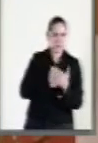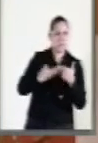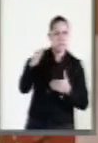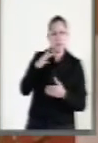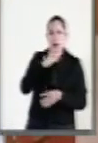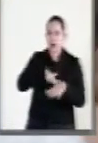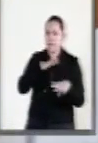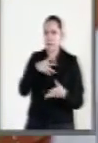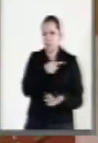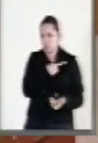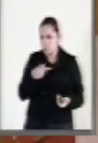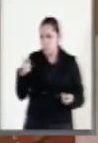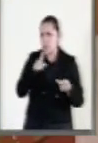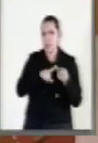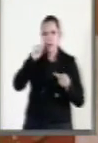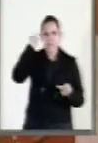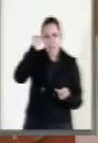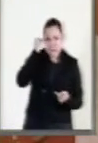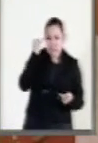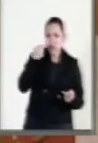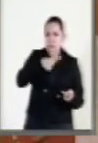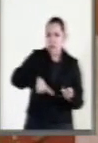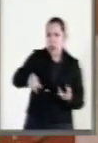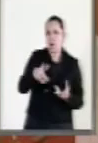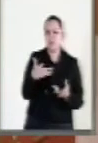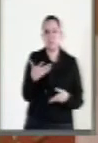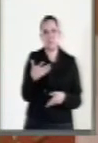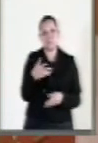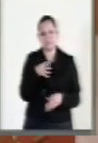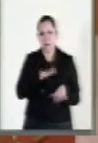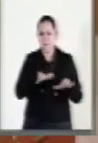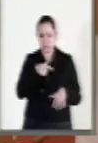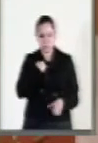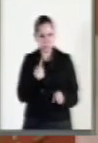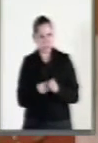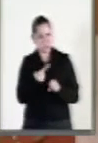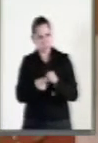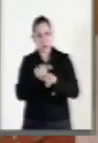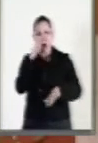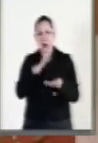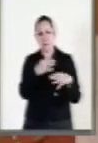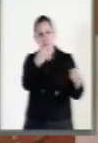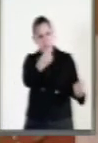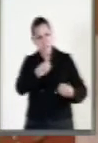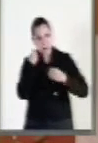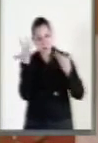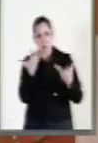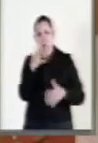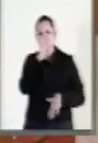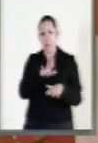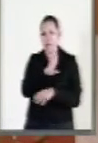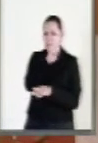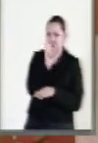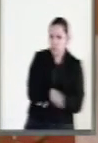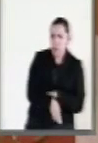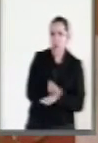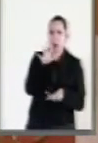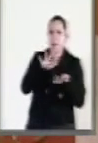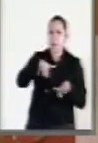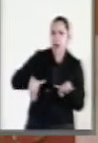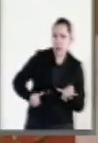indígena enfrentan mayores riesgos de enfermedad, muerte, abandono, accidentes y maltrato.